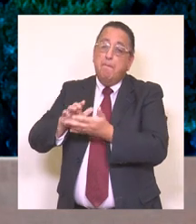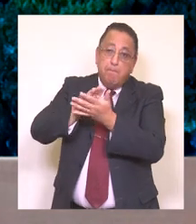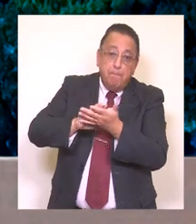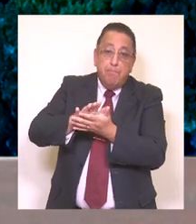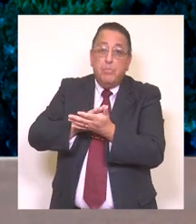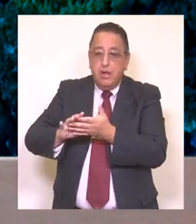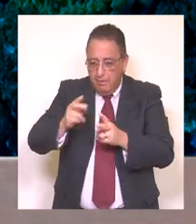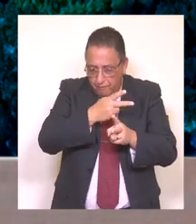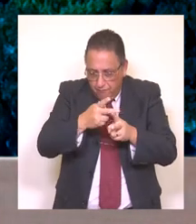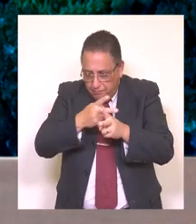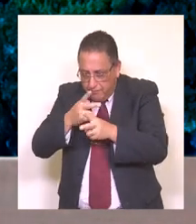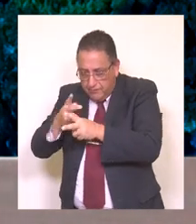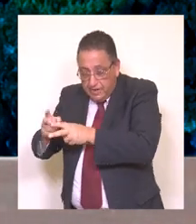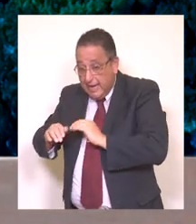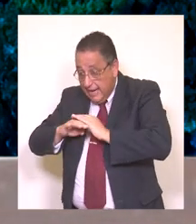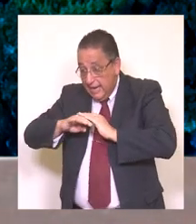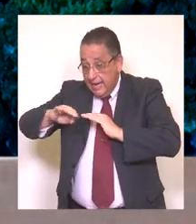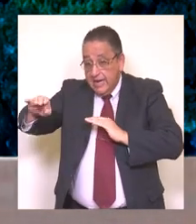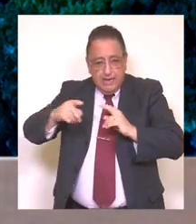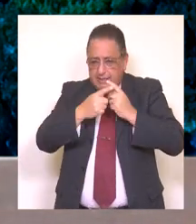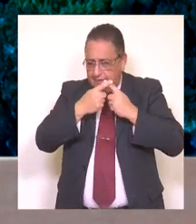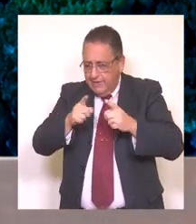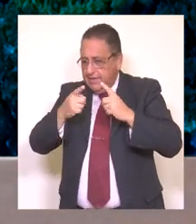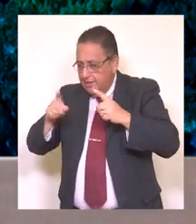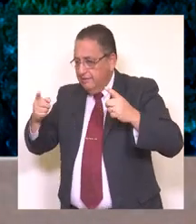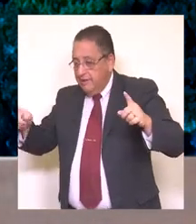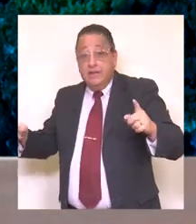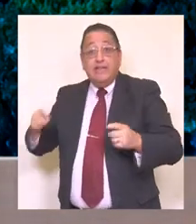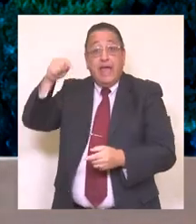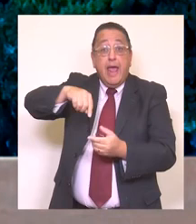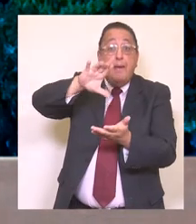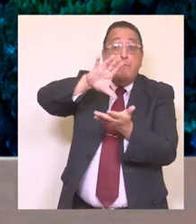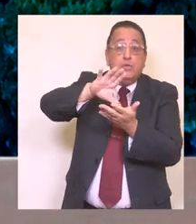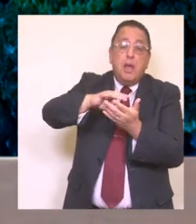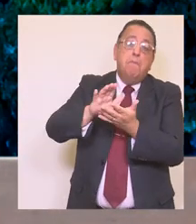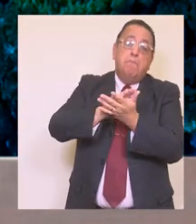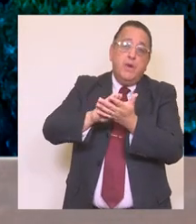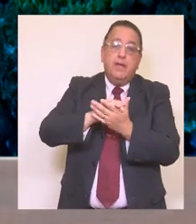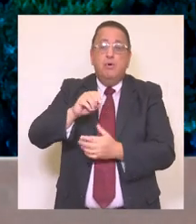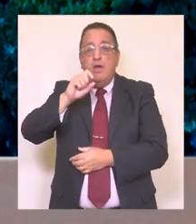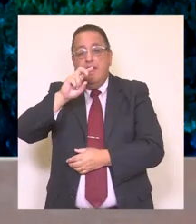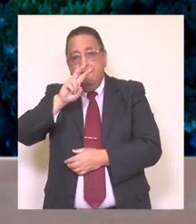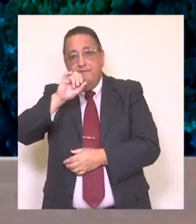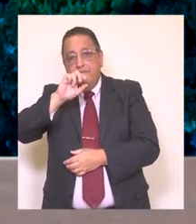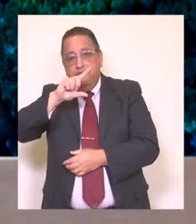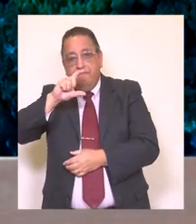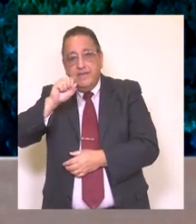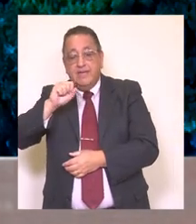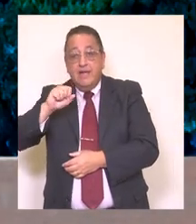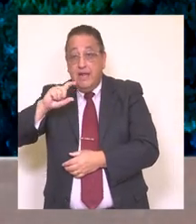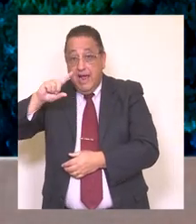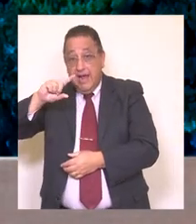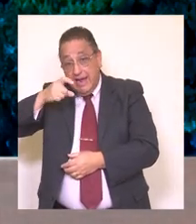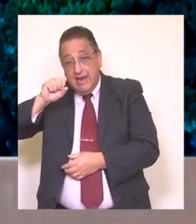entre ellos la reparación de bacheos de emergencia en distintas calles de la comuna. Mencionar algunas como Villa La